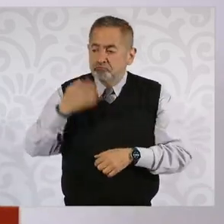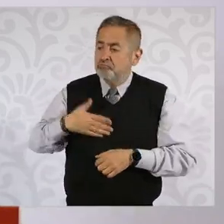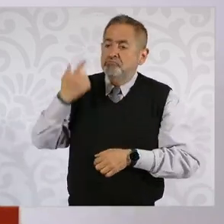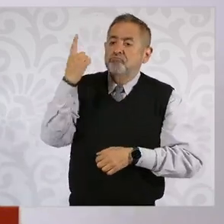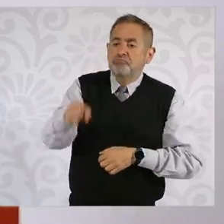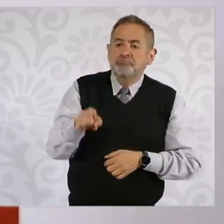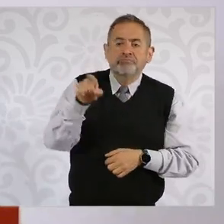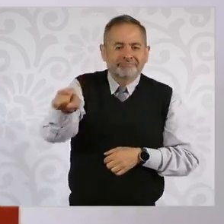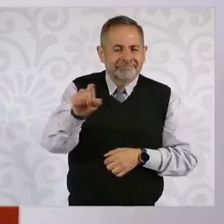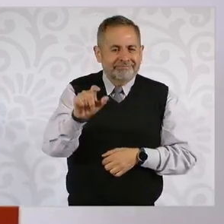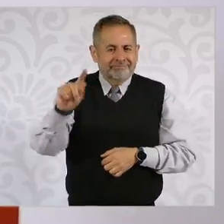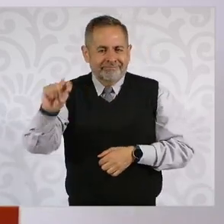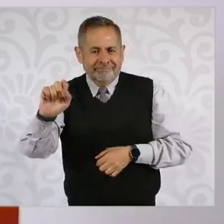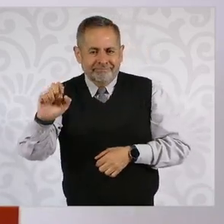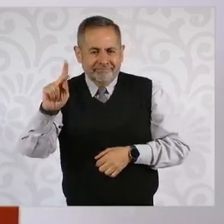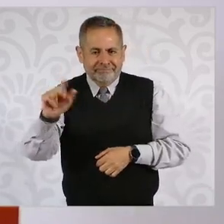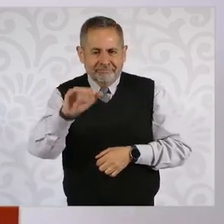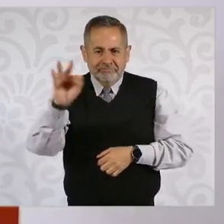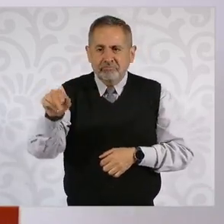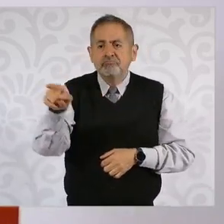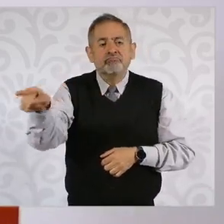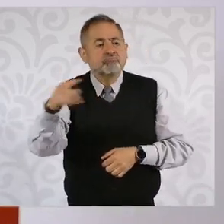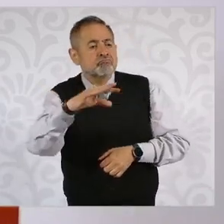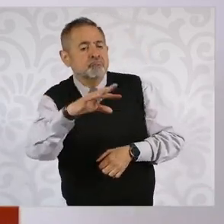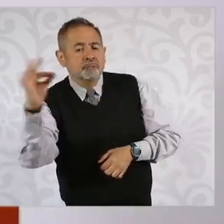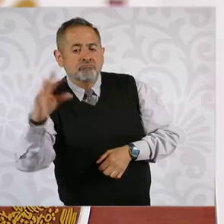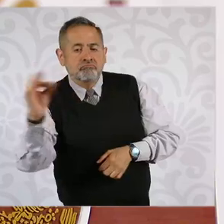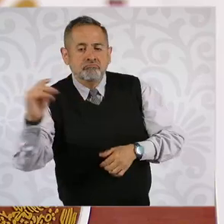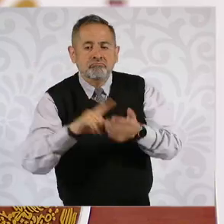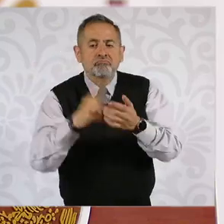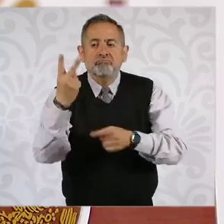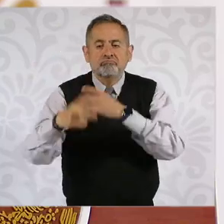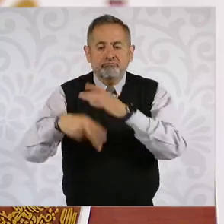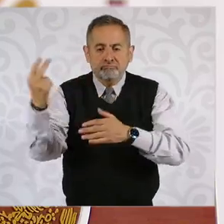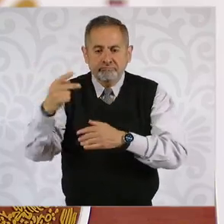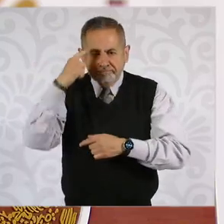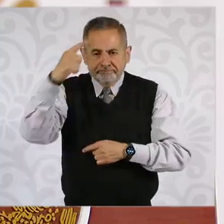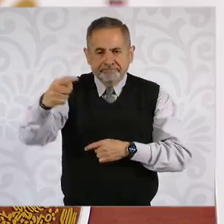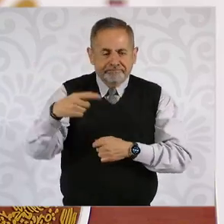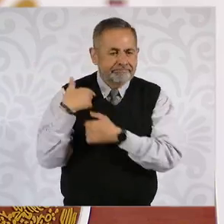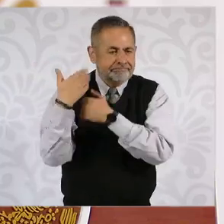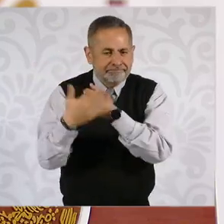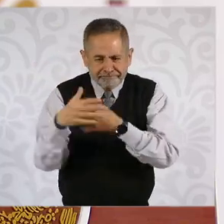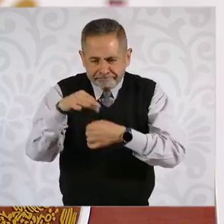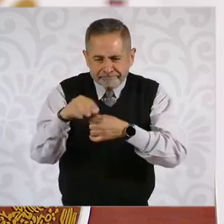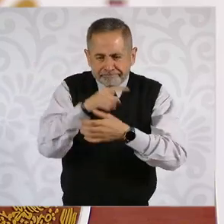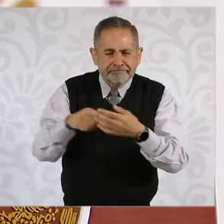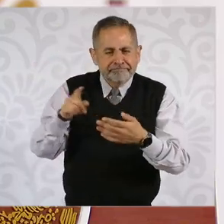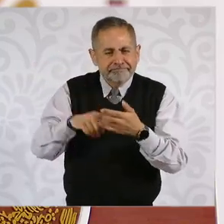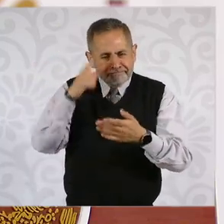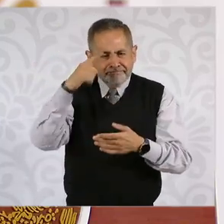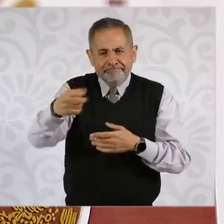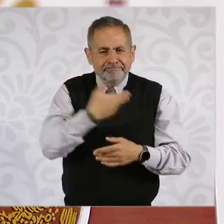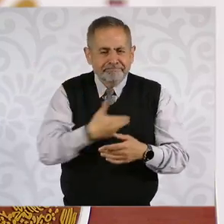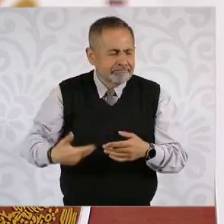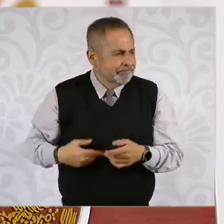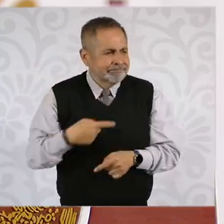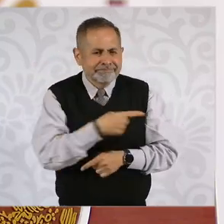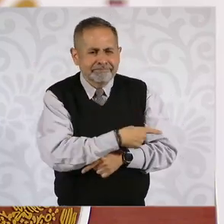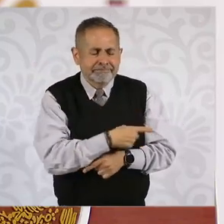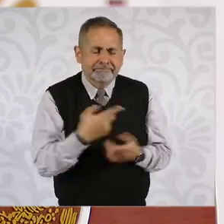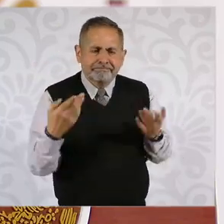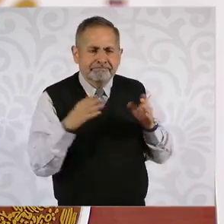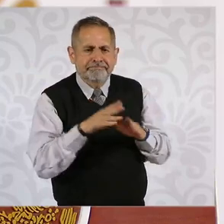electoral designar dos magistraturas vacantes para calificar la elección presidencial, lo que fue